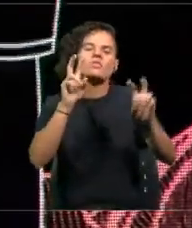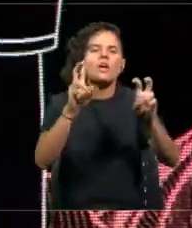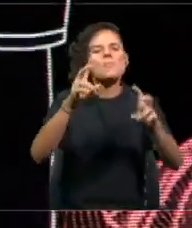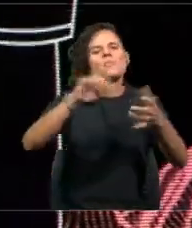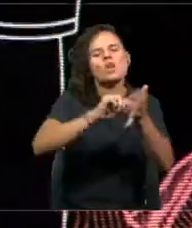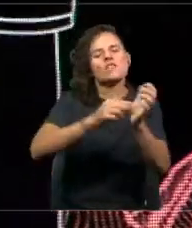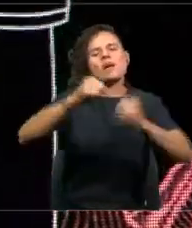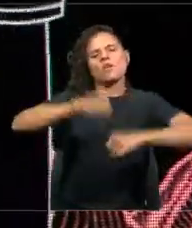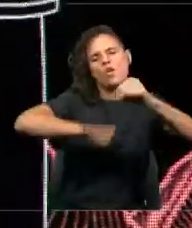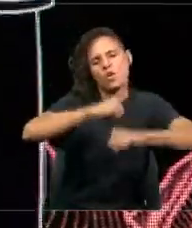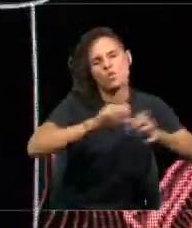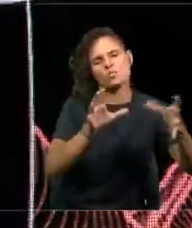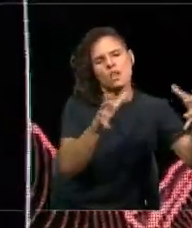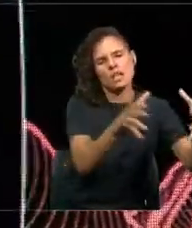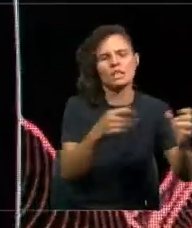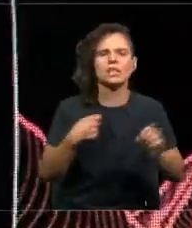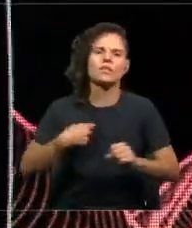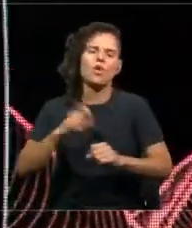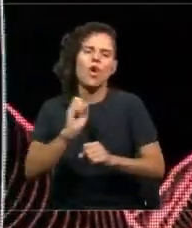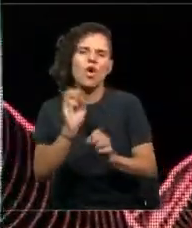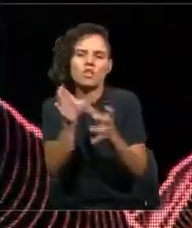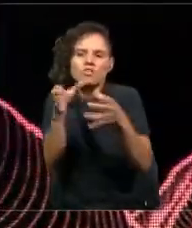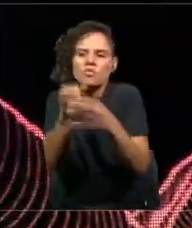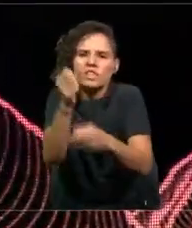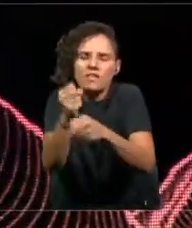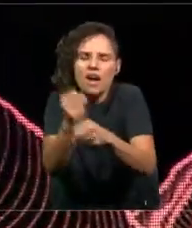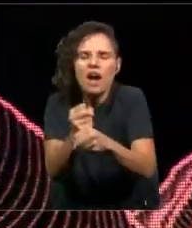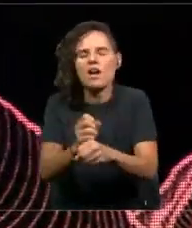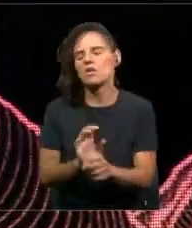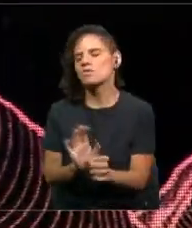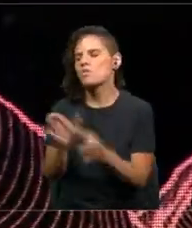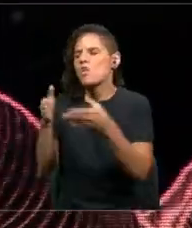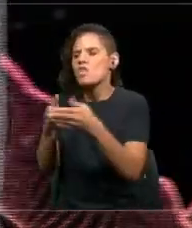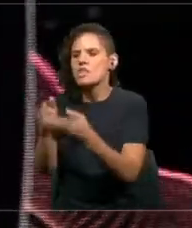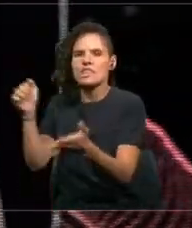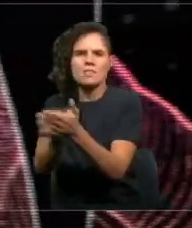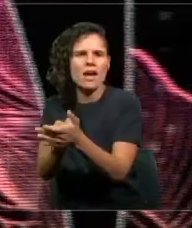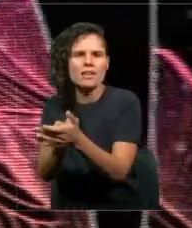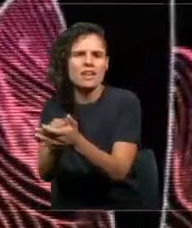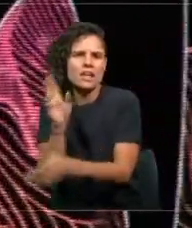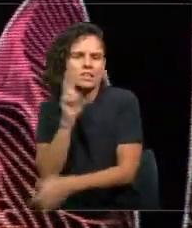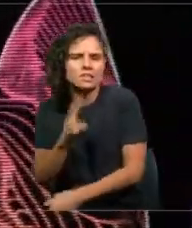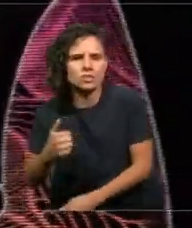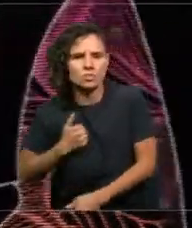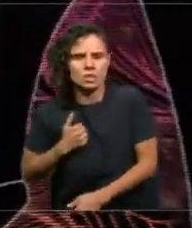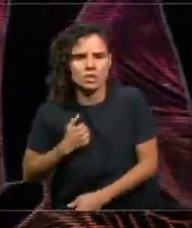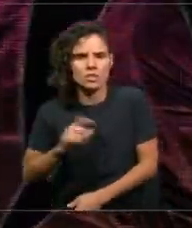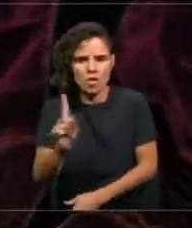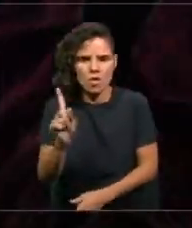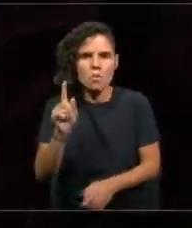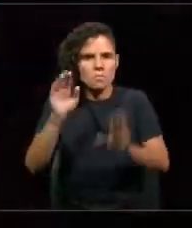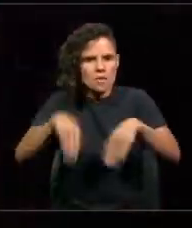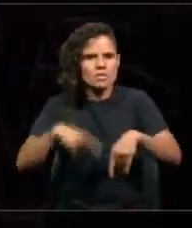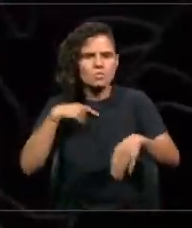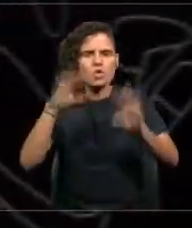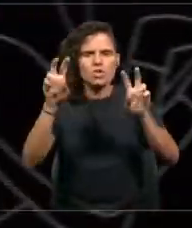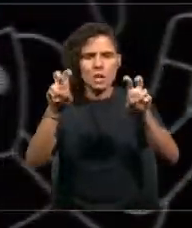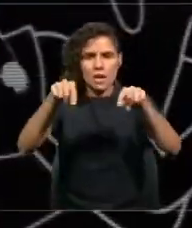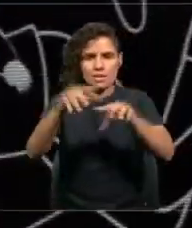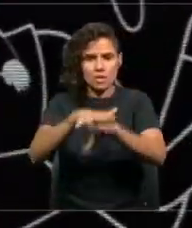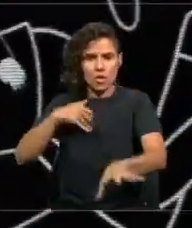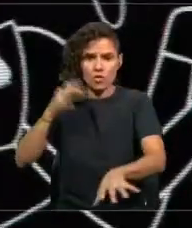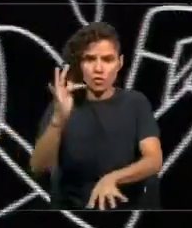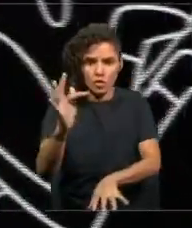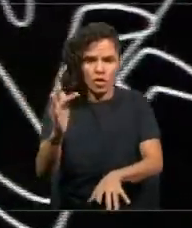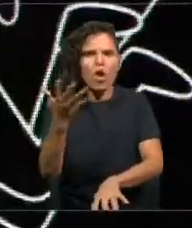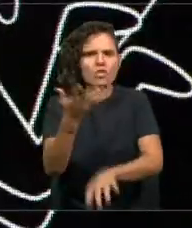gremial, de demanda incumplida, sino que fuera entendido en los marcos que este Congreso nos convoca. Que es